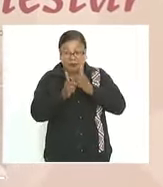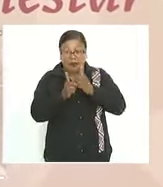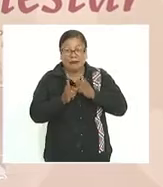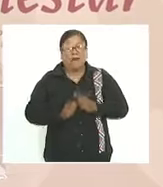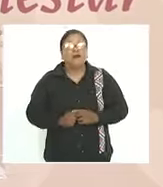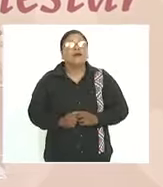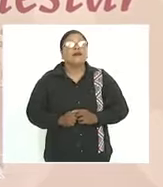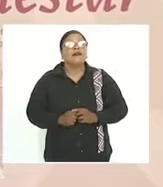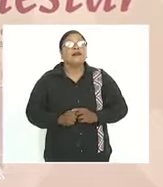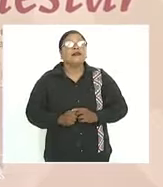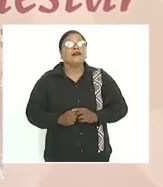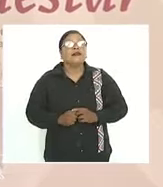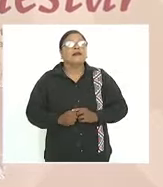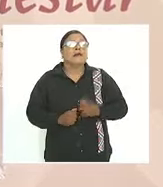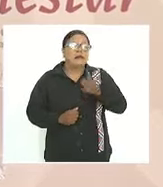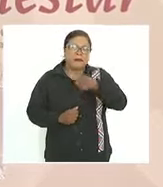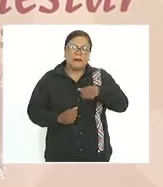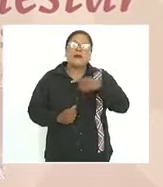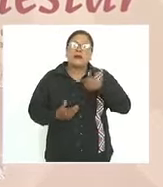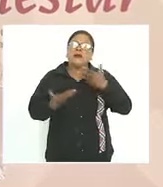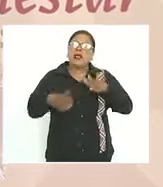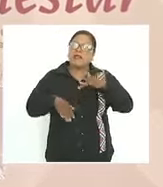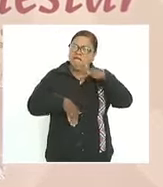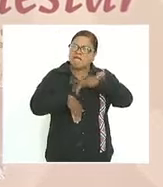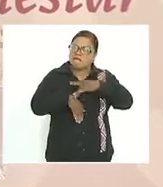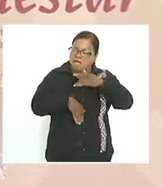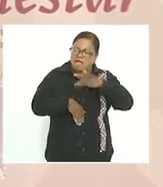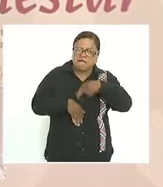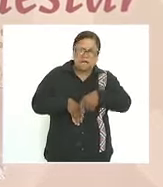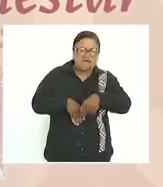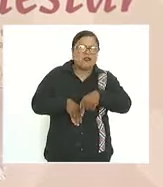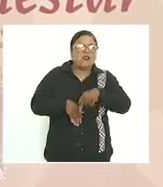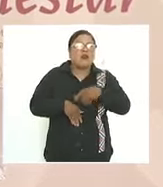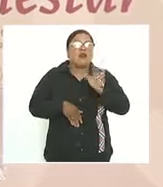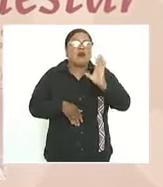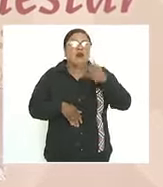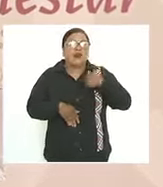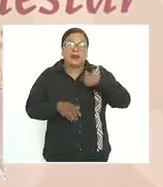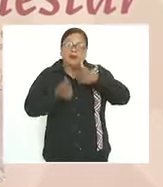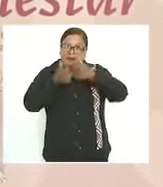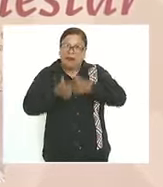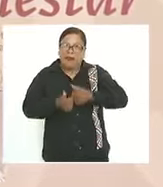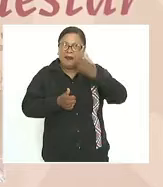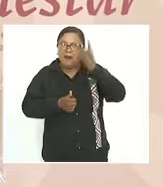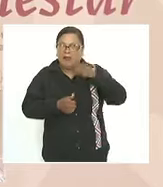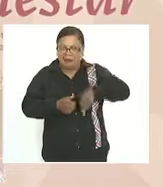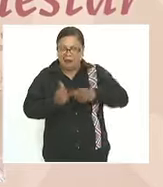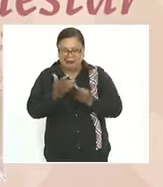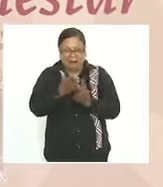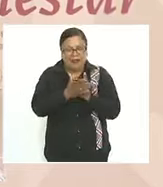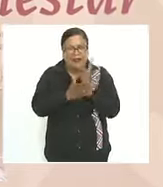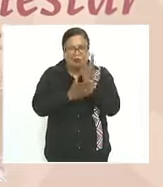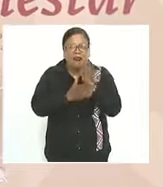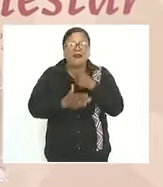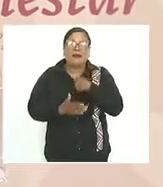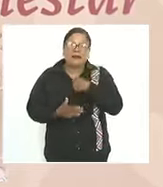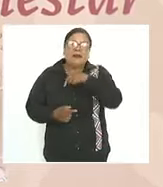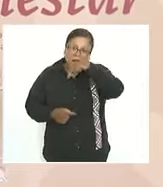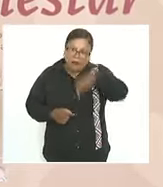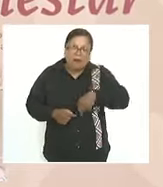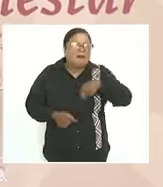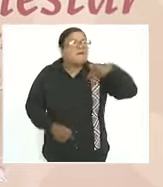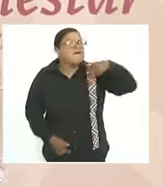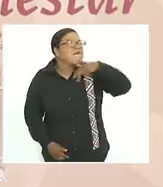ya la conocía porque cuando me quedaba a dormir aquí en Pinotepa venía yo a